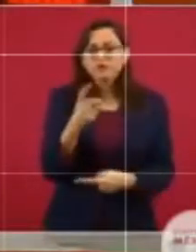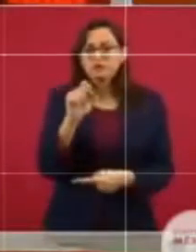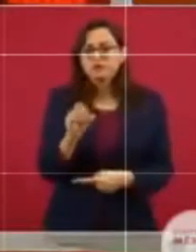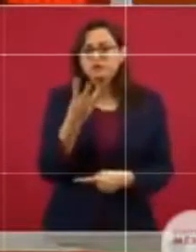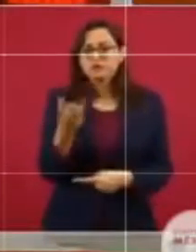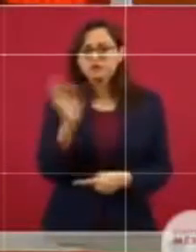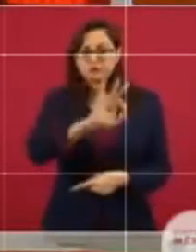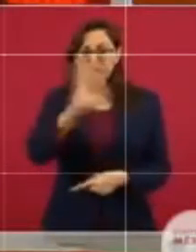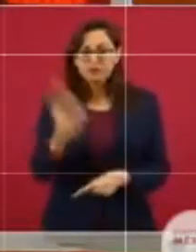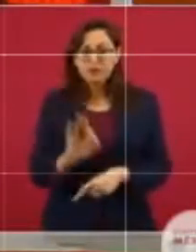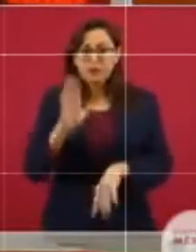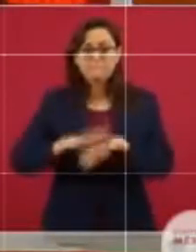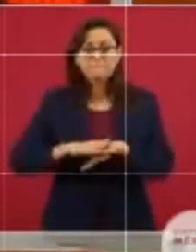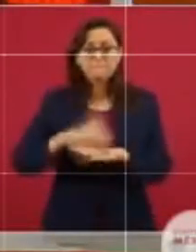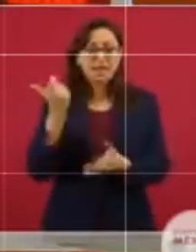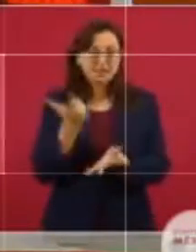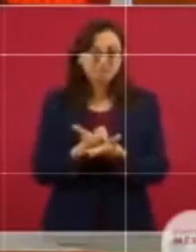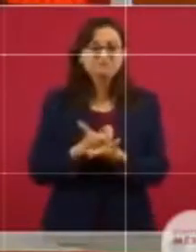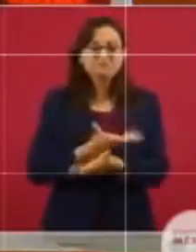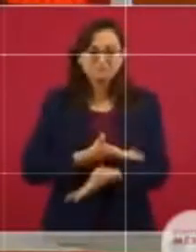Esto es inflación.